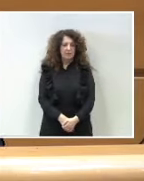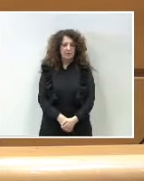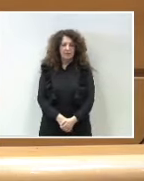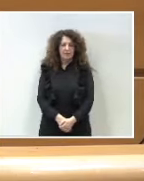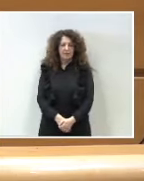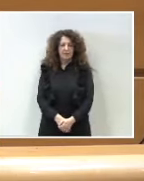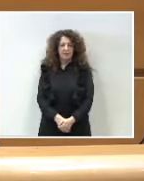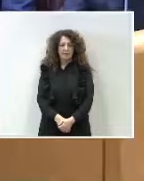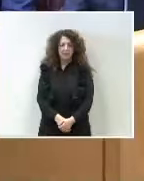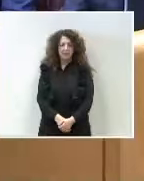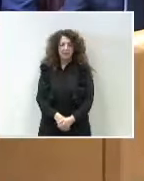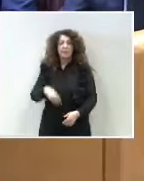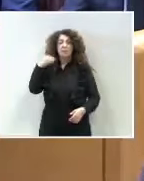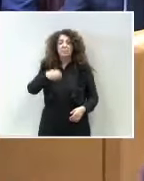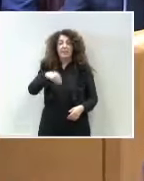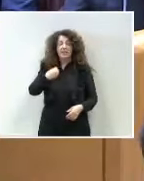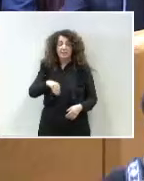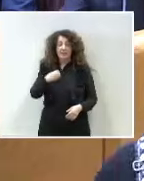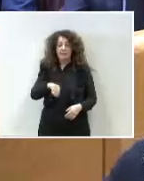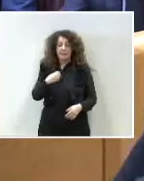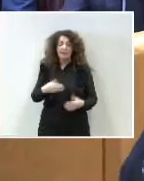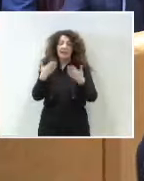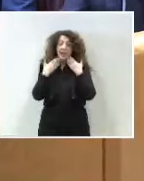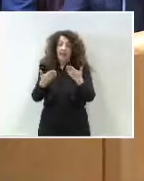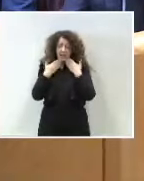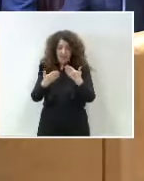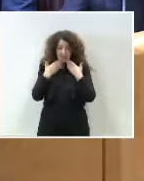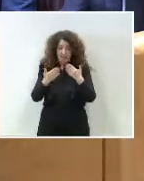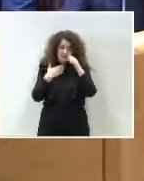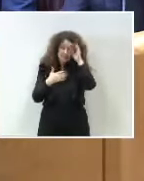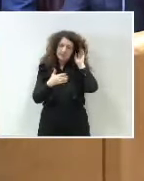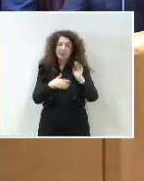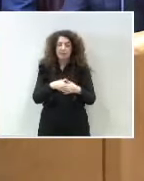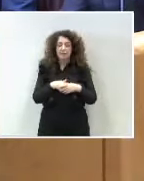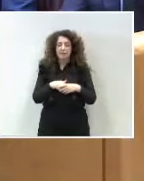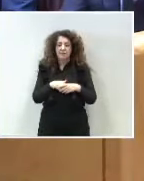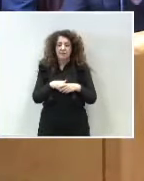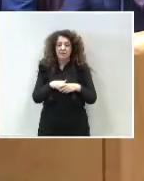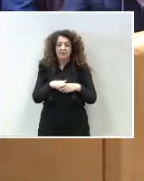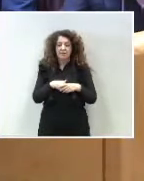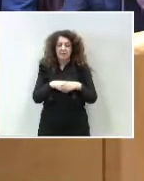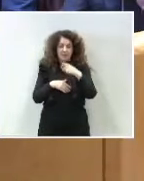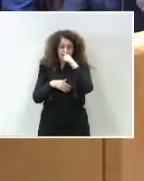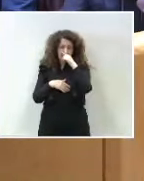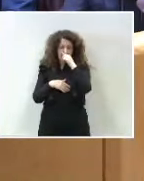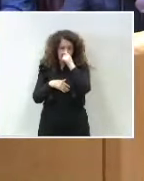Muchas gracias, señor presidente. Gracias, señoría. Disculpe si le doy la espalda, pero no puedo mirarla mientras